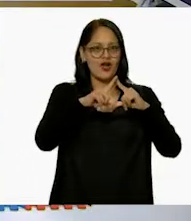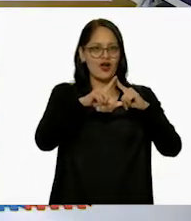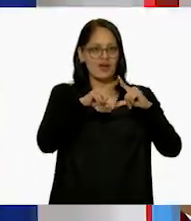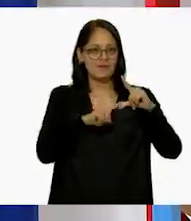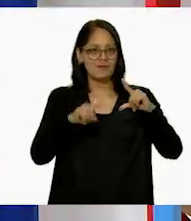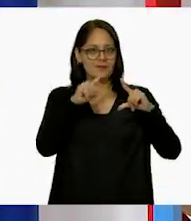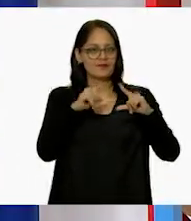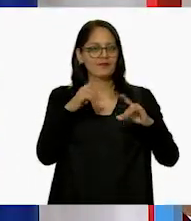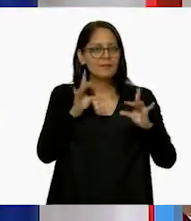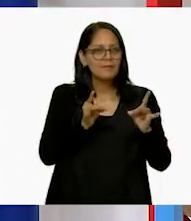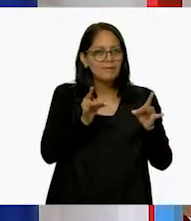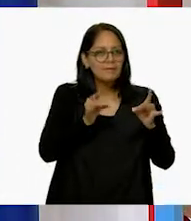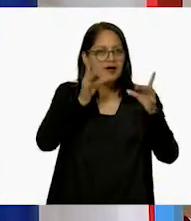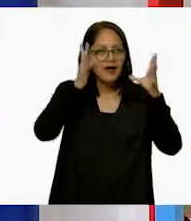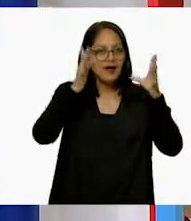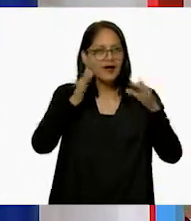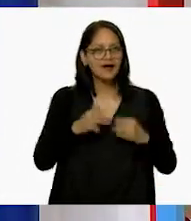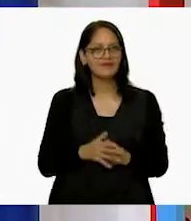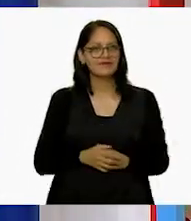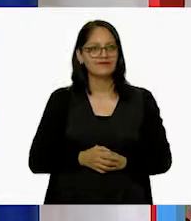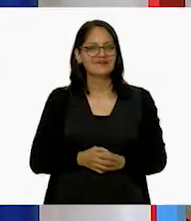hacer es darle magia. ¡Magia!